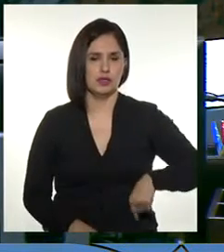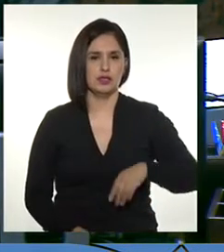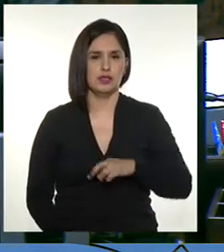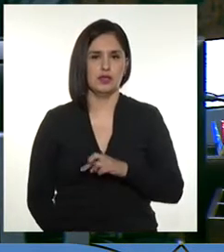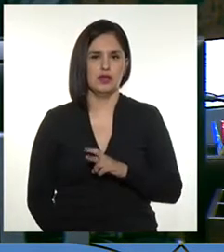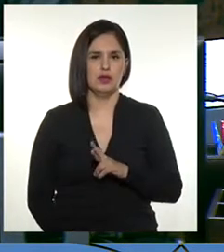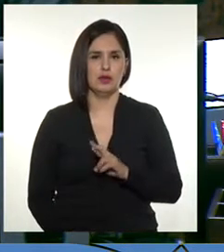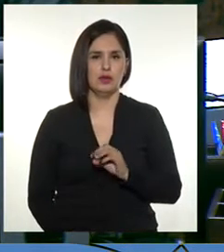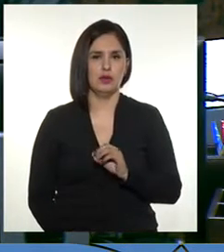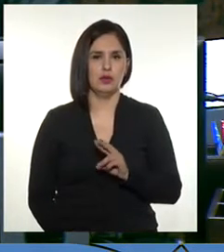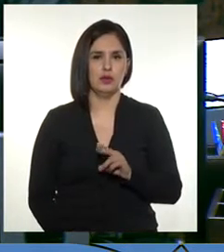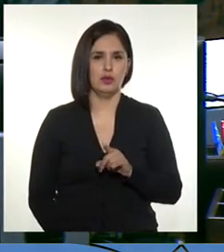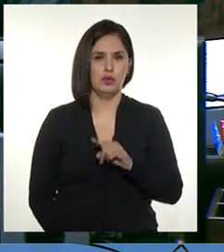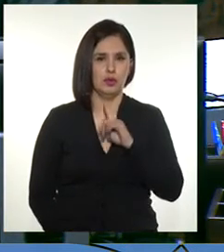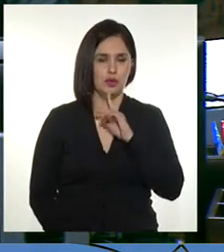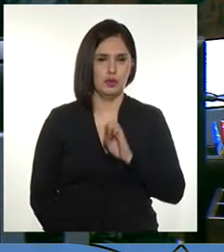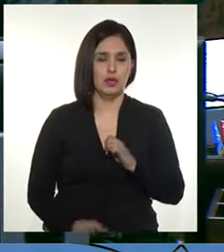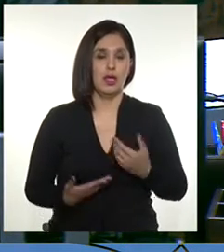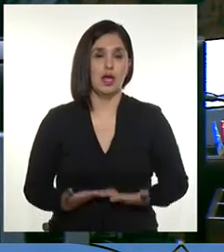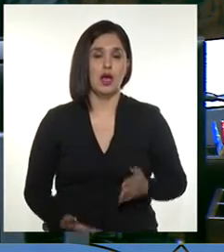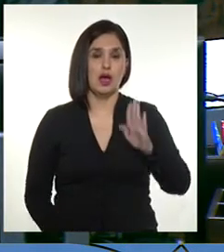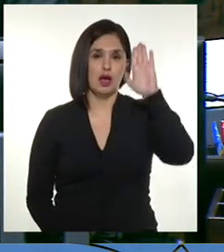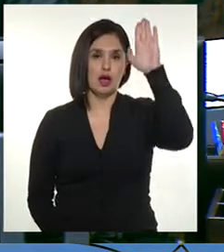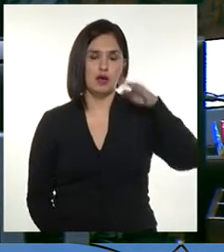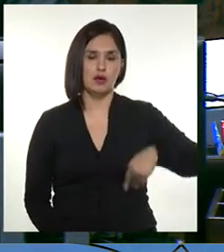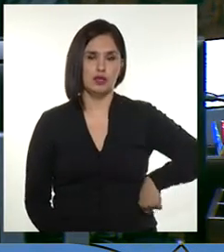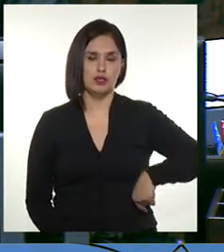Proboste. Tiene la palabra el senador José Miguel...